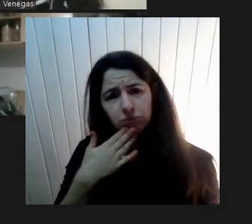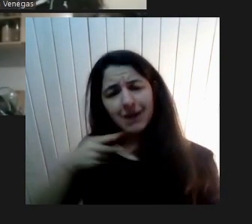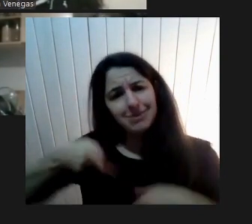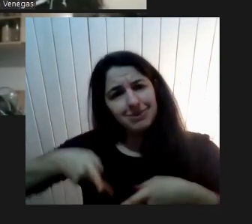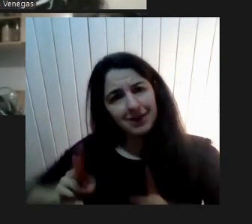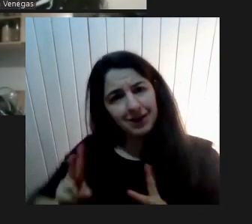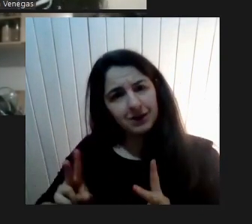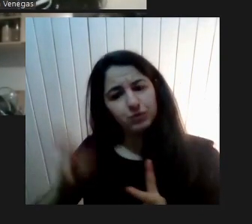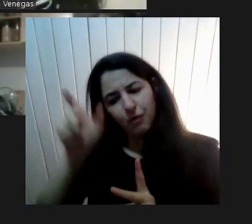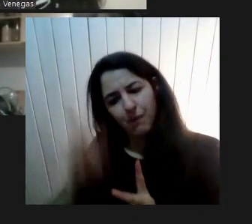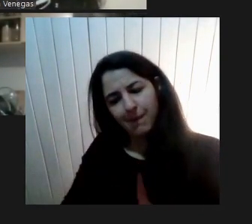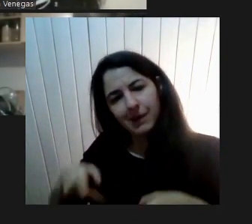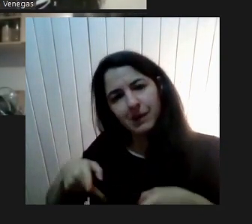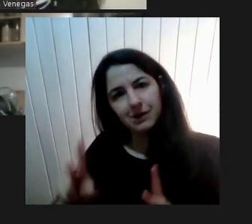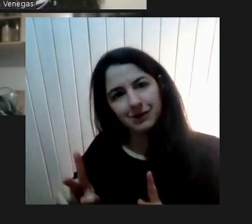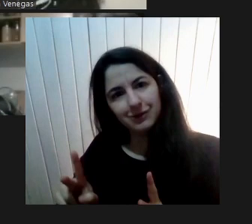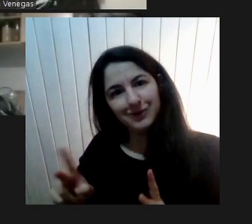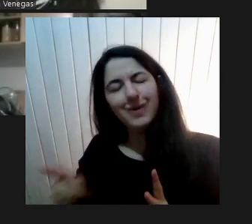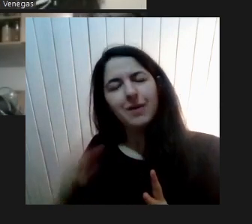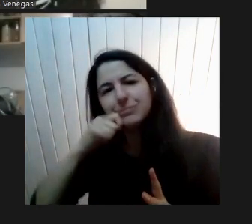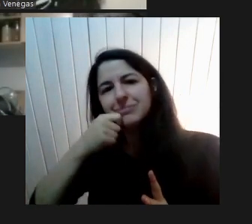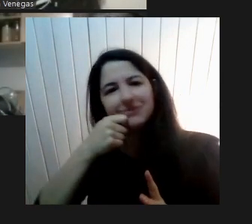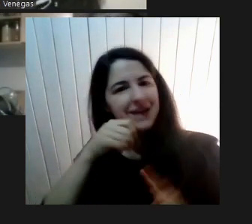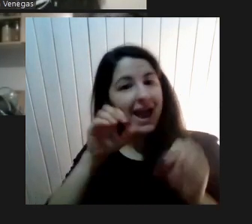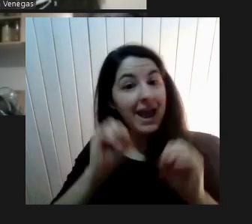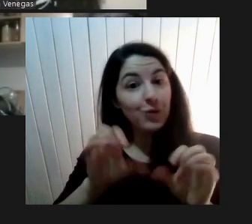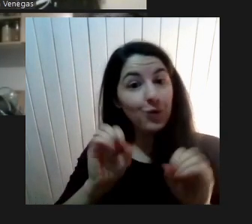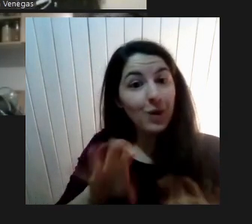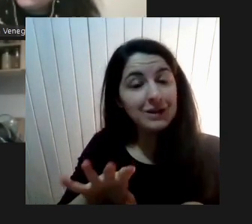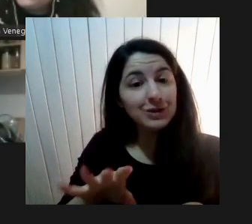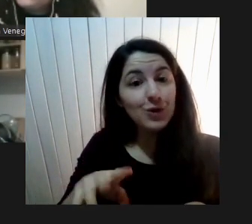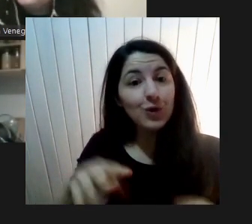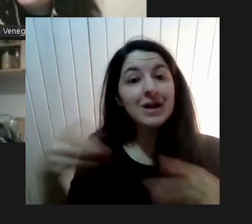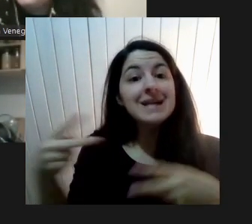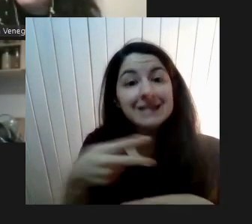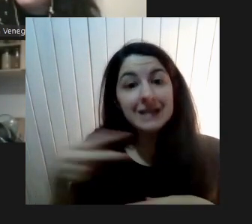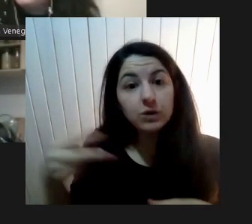la Educación Sexual Desde La Infancia Tiene Que Ver Con Entender A Los Niños Niñas Y